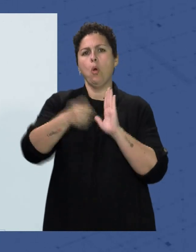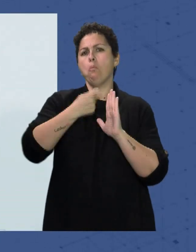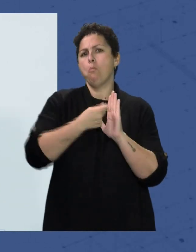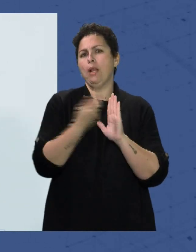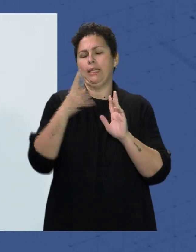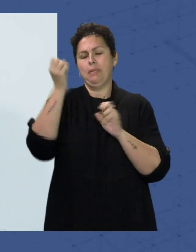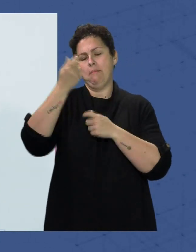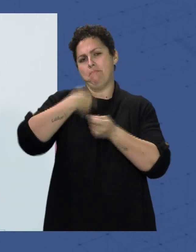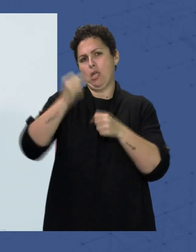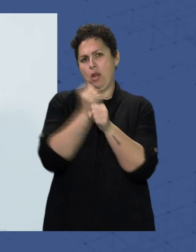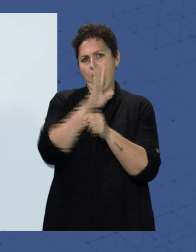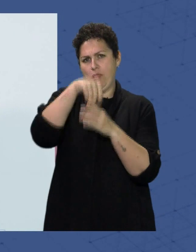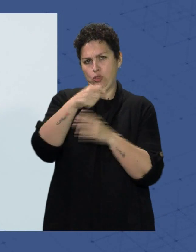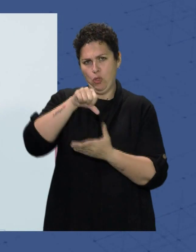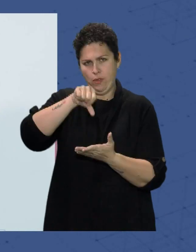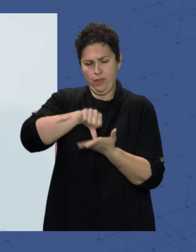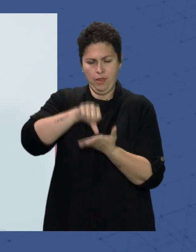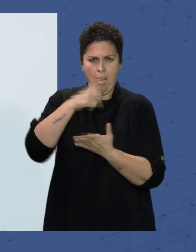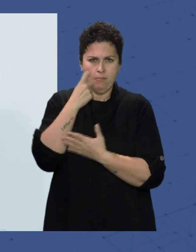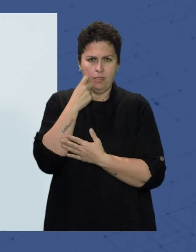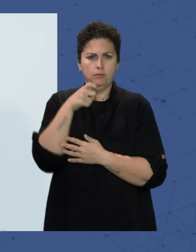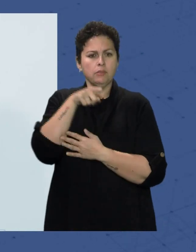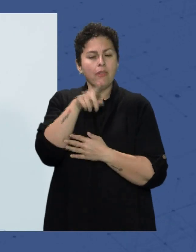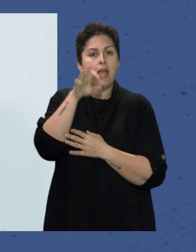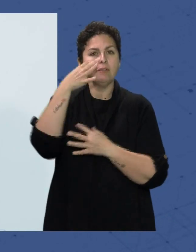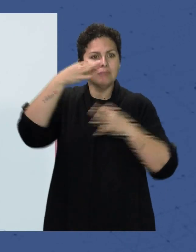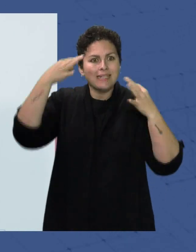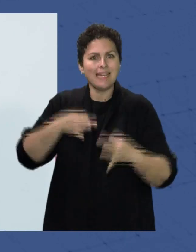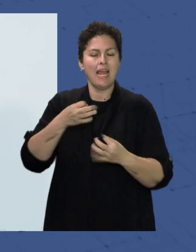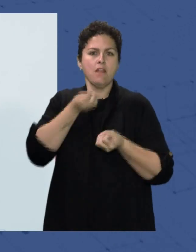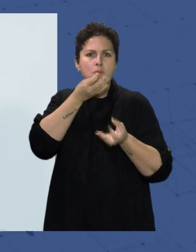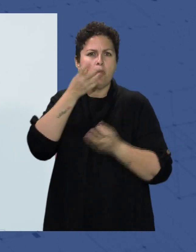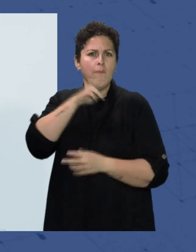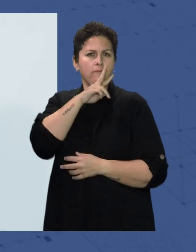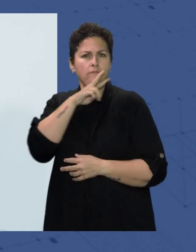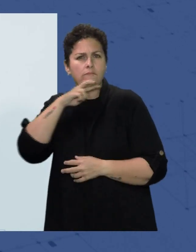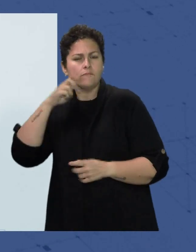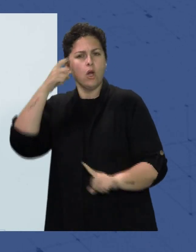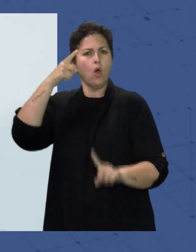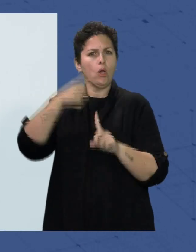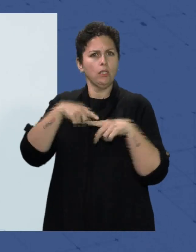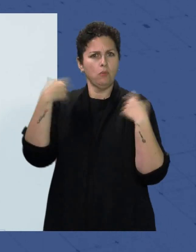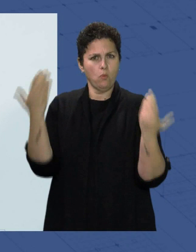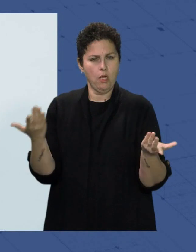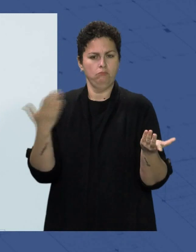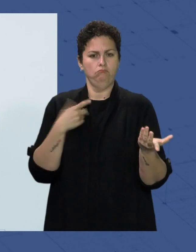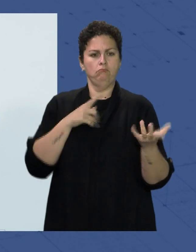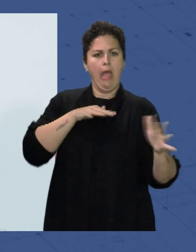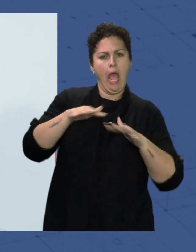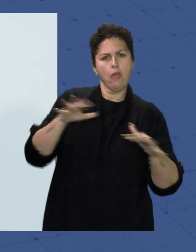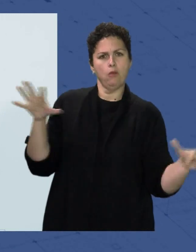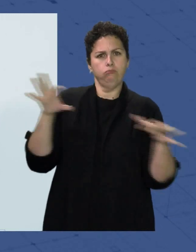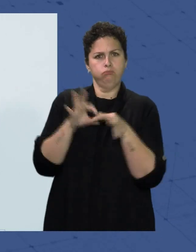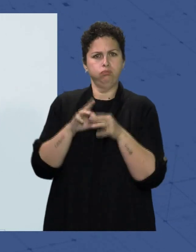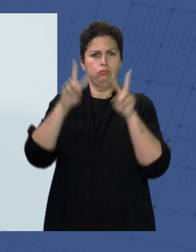capital. Esto nos va a permitir contar con una radiografía bastante real y una información muy valiosa para poder tomar acciones en